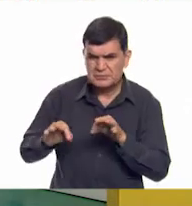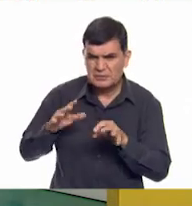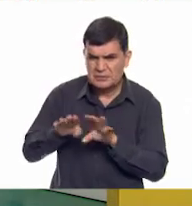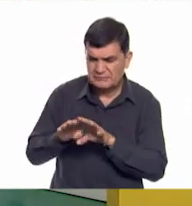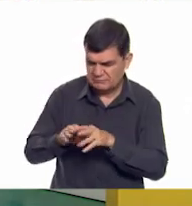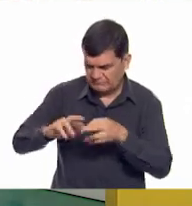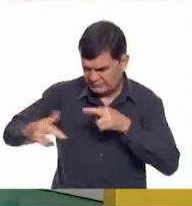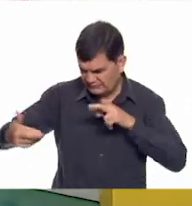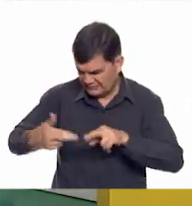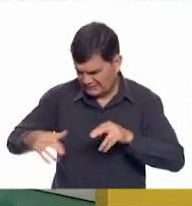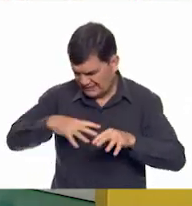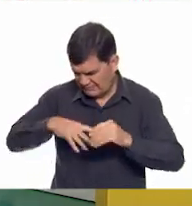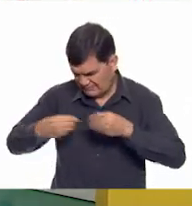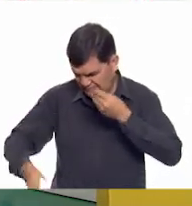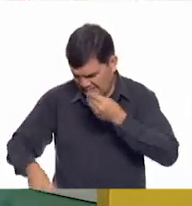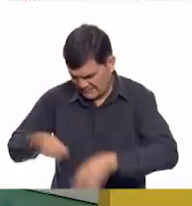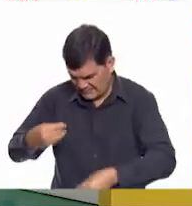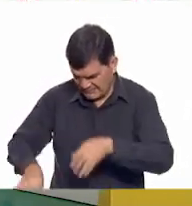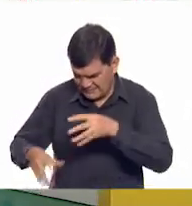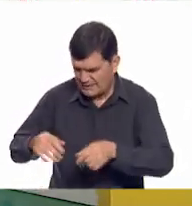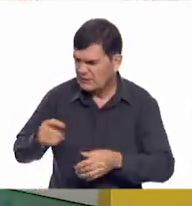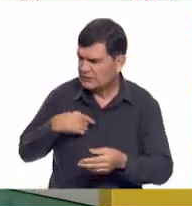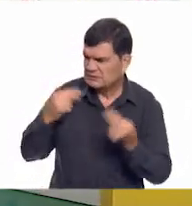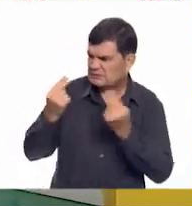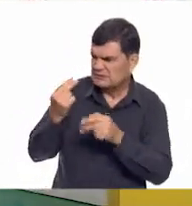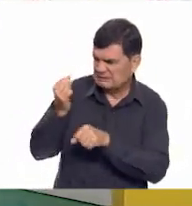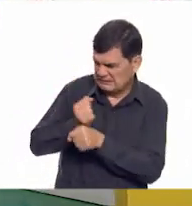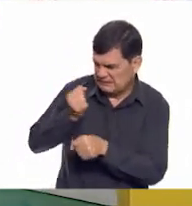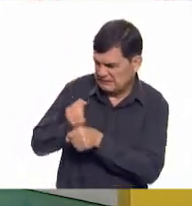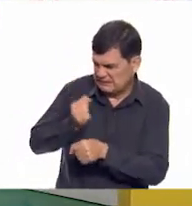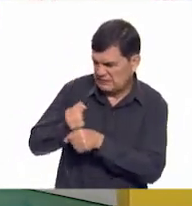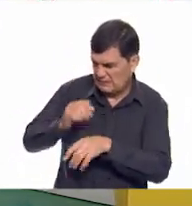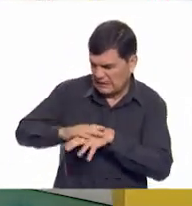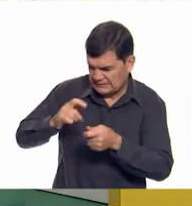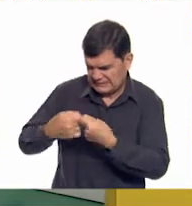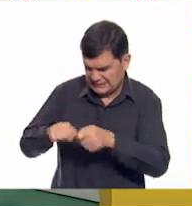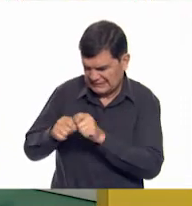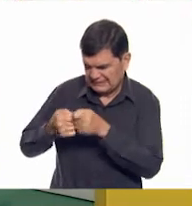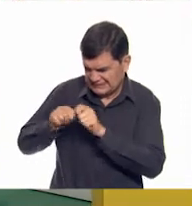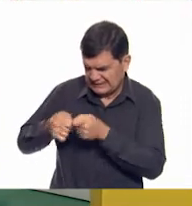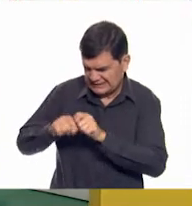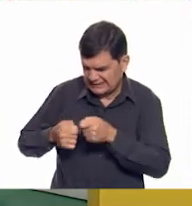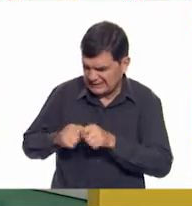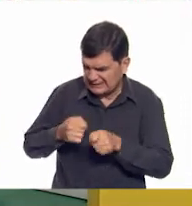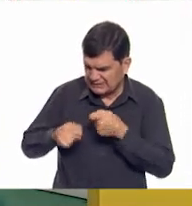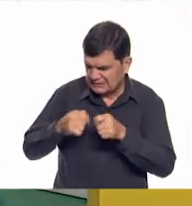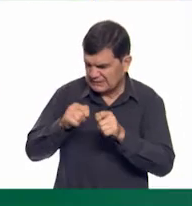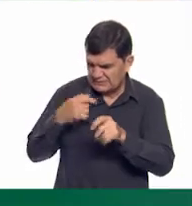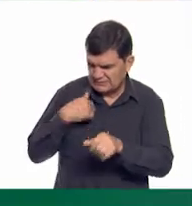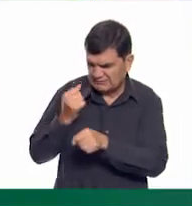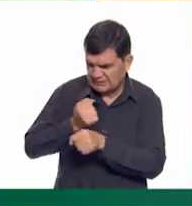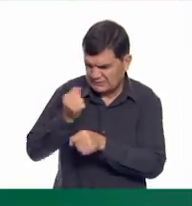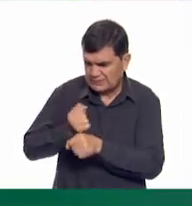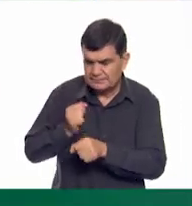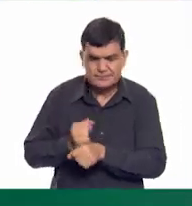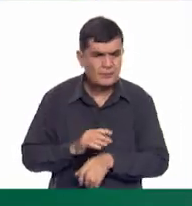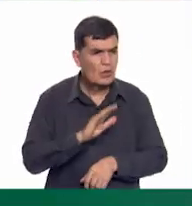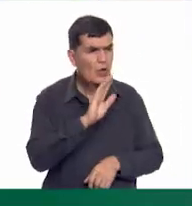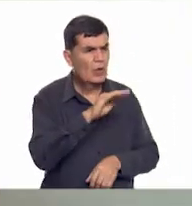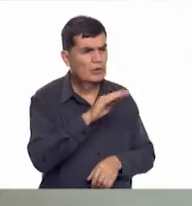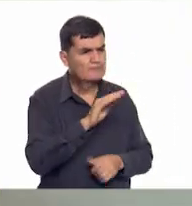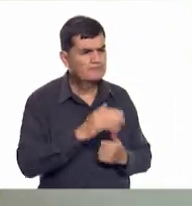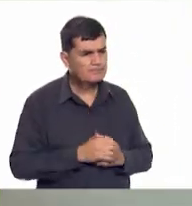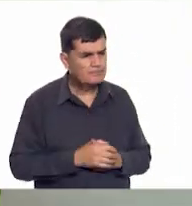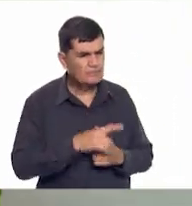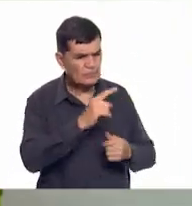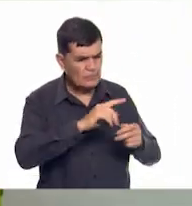mira, Se le cayó casi todo. Creo que necesito practicar más mis clases de tejido. Yo creo que sí. Oye, si tus cintas